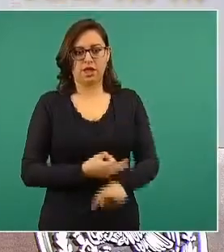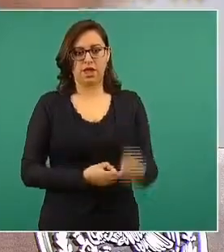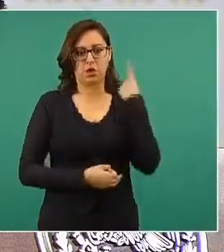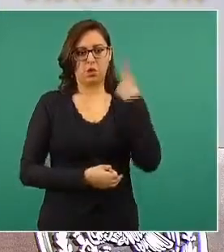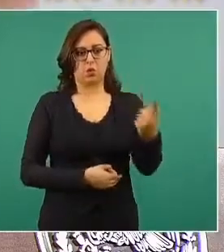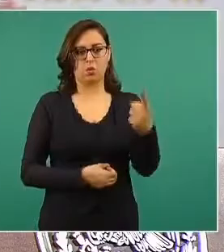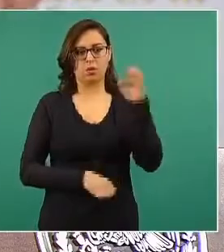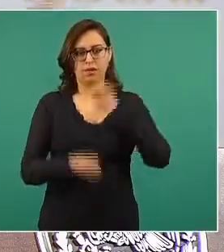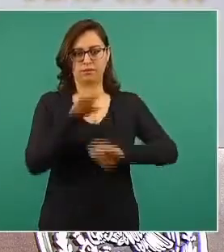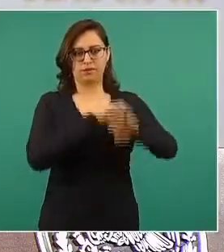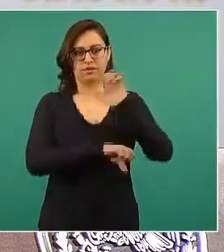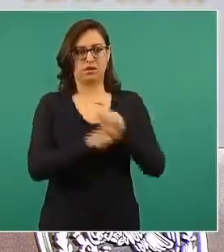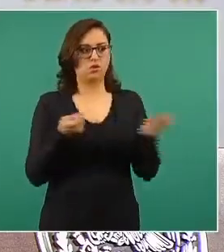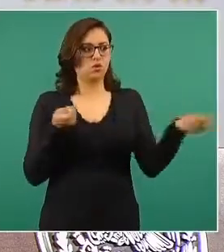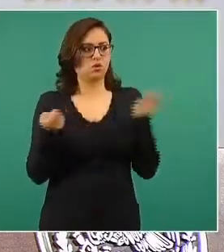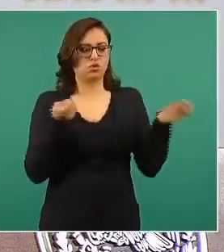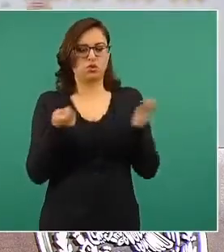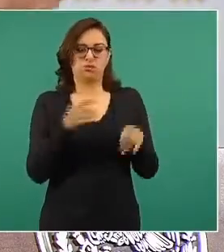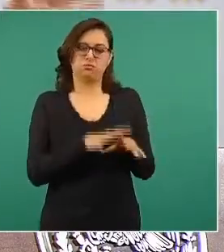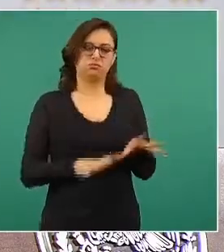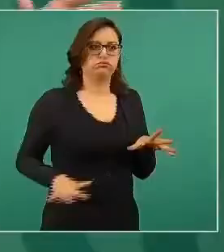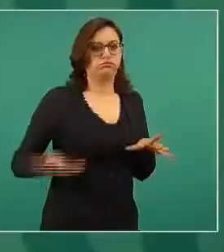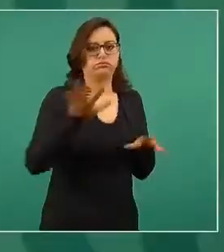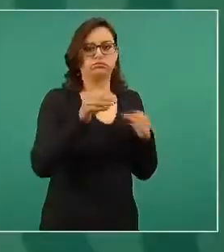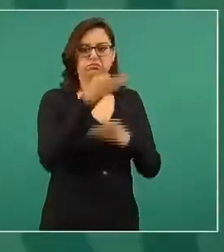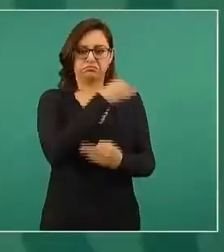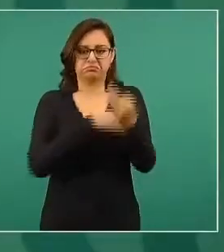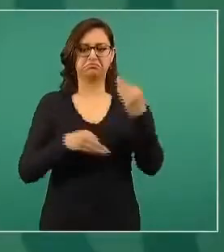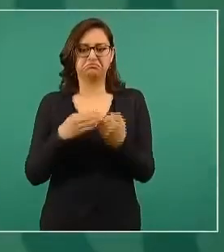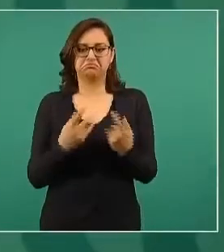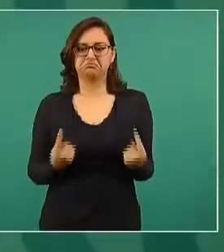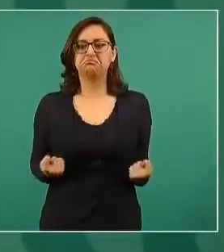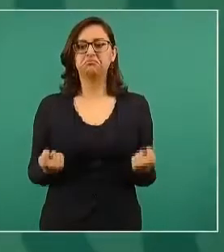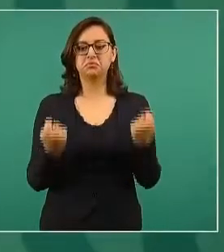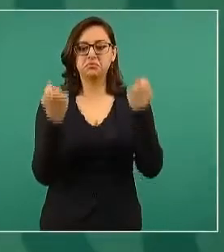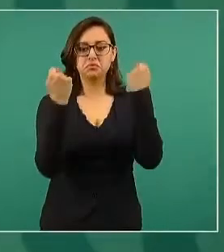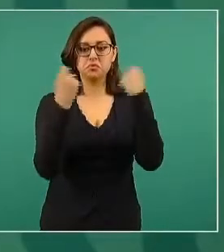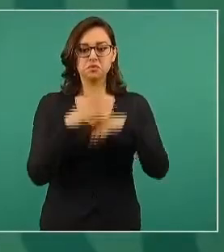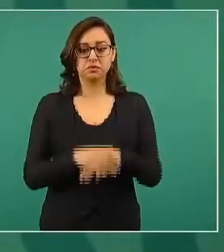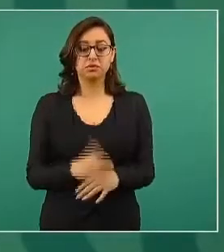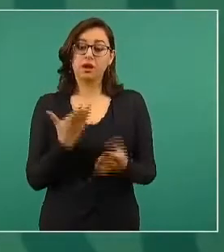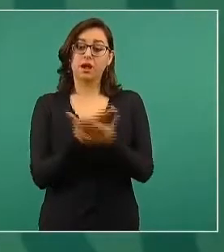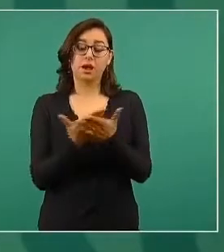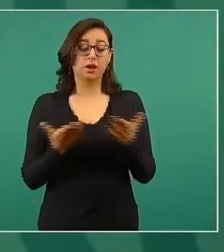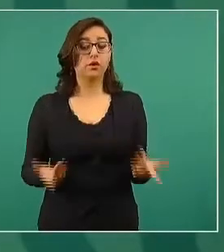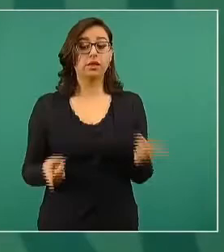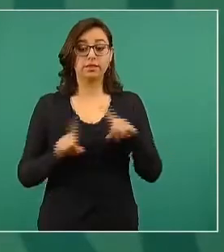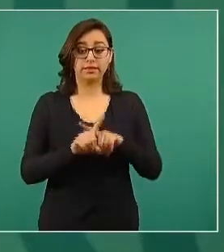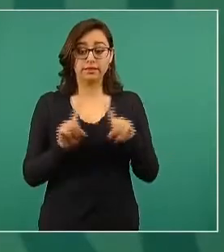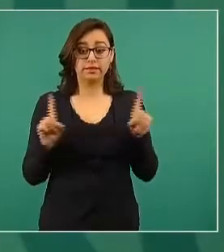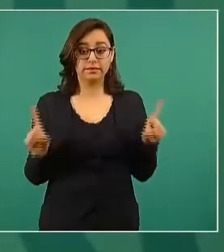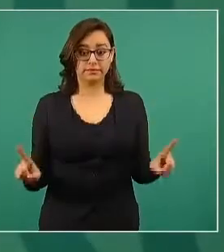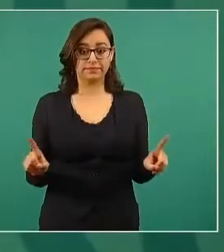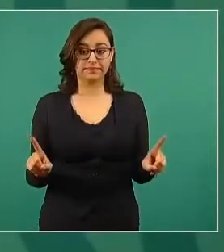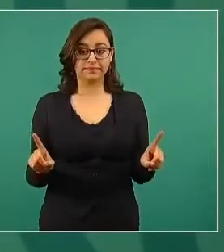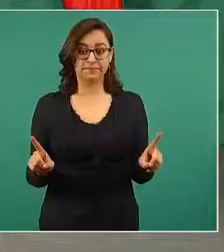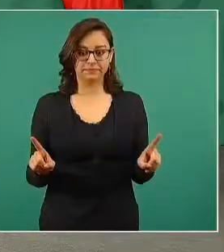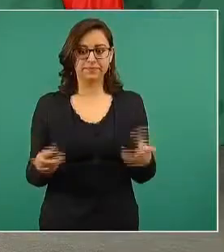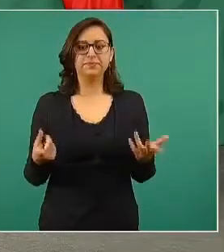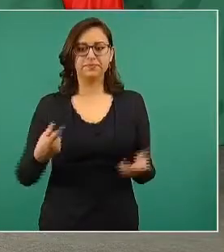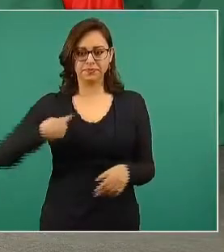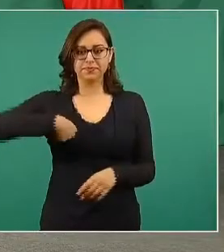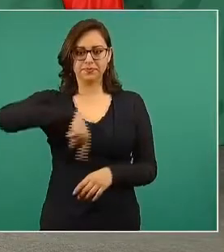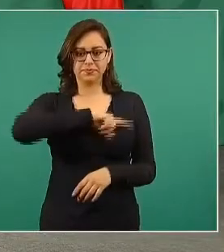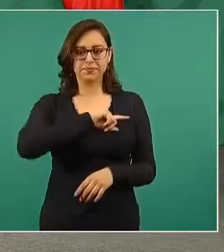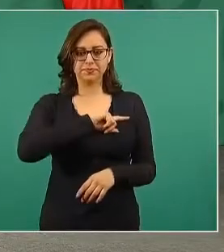Eran los que dominaban y hacían lo que querían. Ahora es distinto. Entonces, vamos